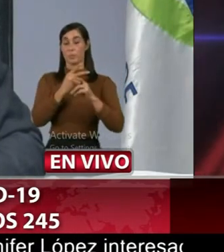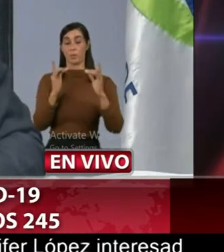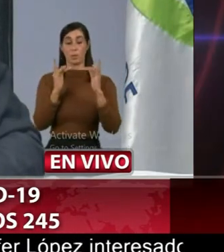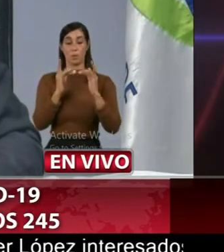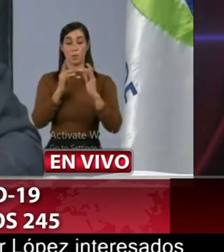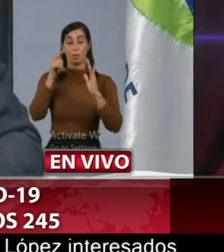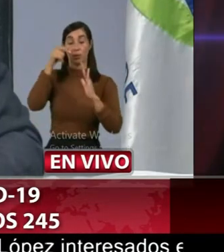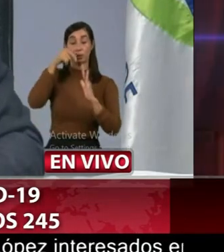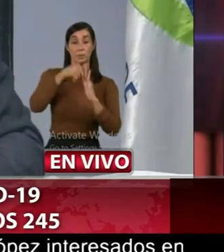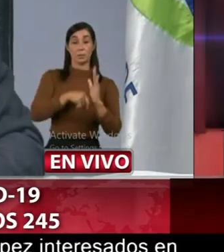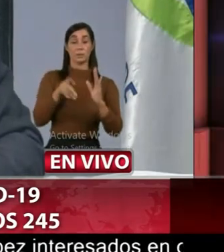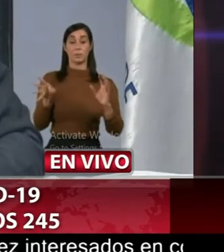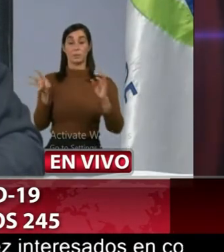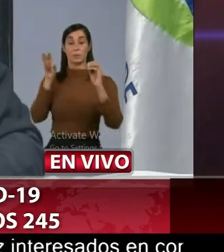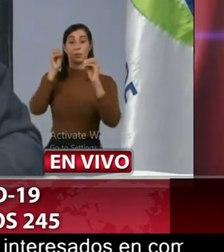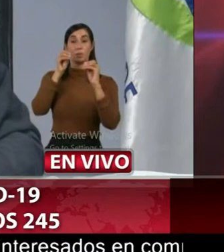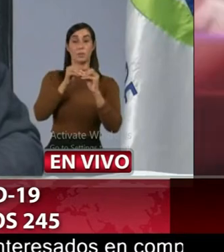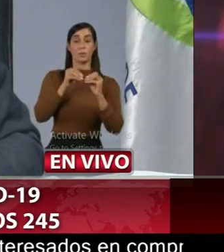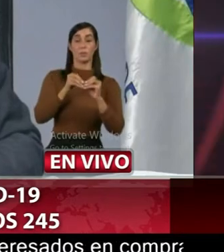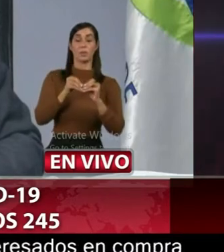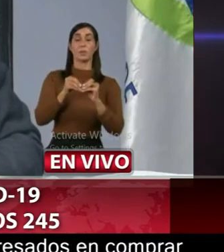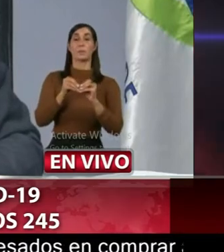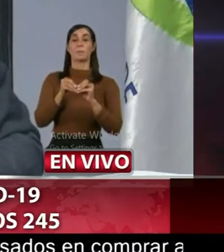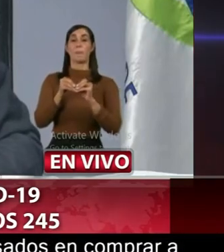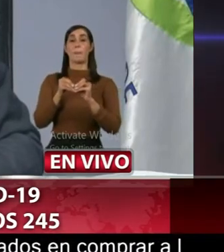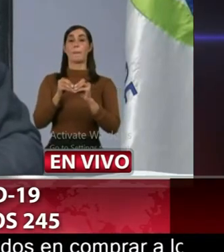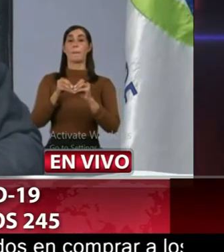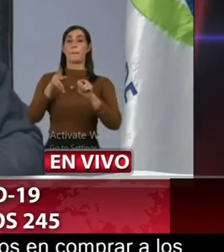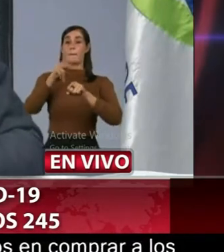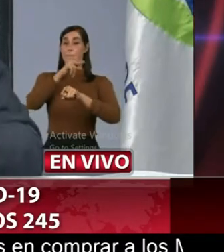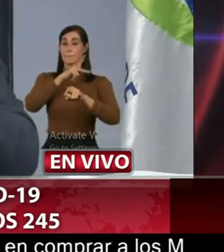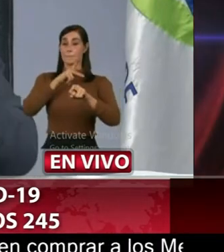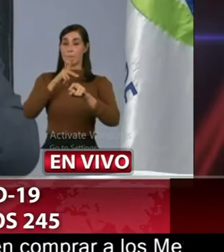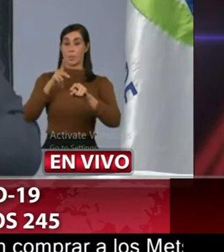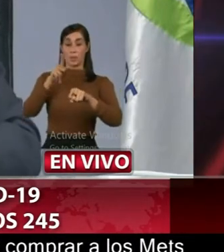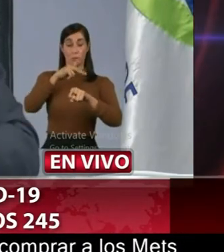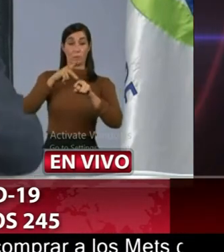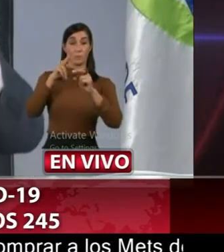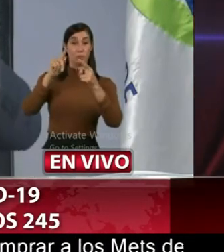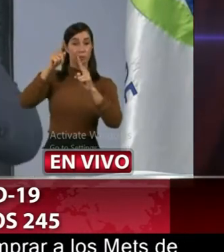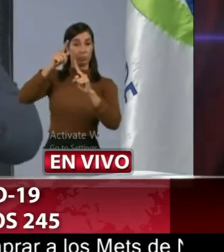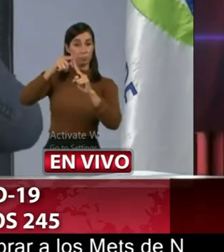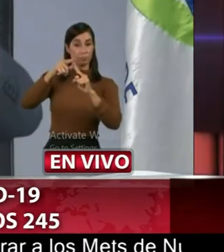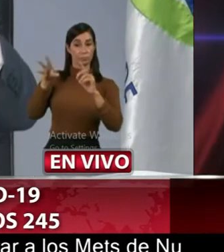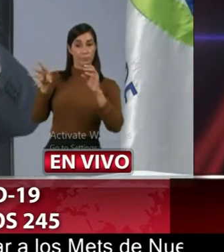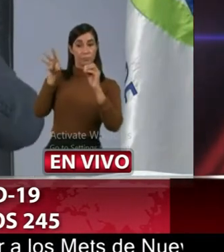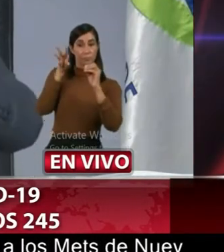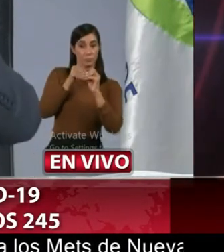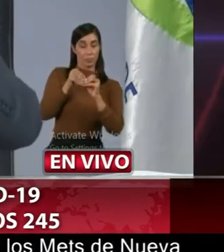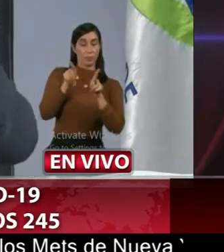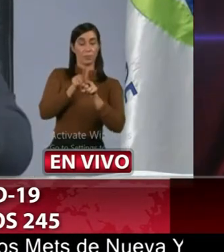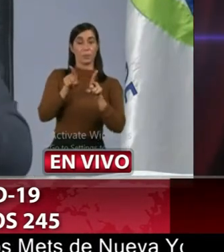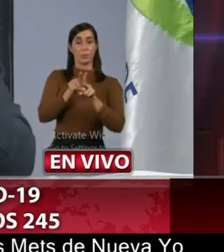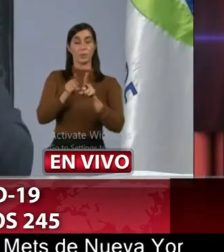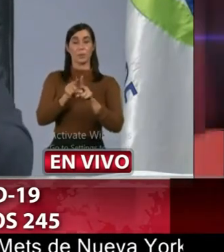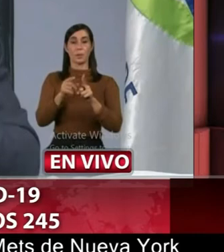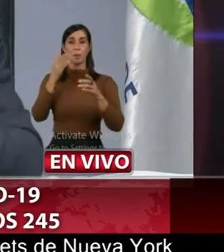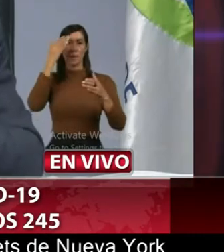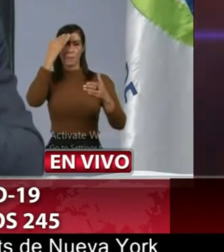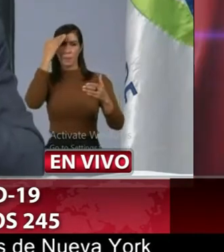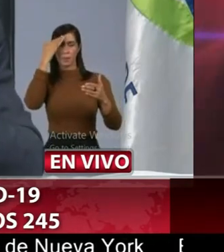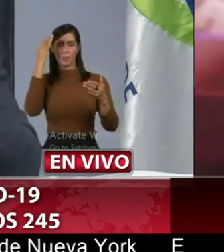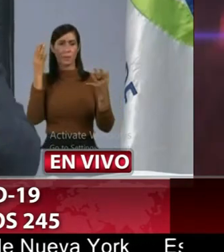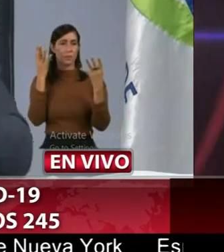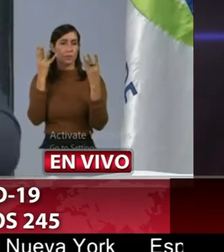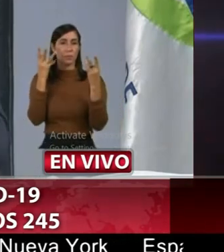incluyendo la provincia de san cristóbal de manera que nos vaya dando el comportamiento